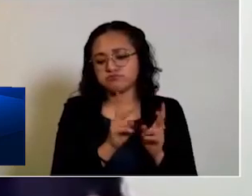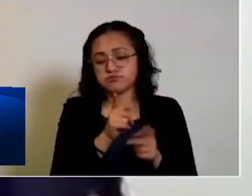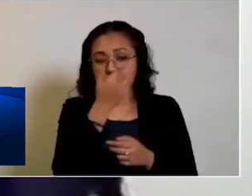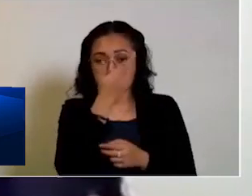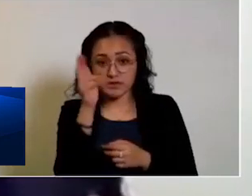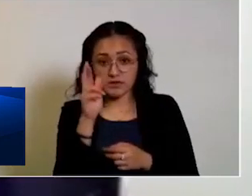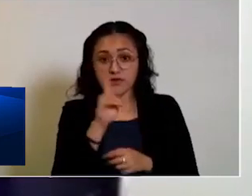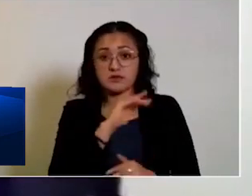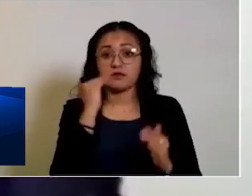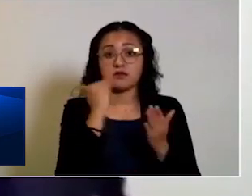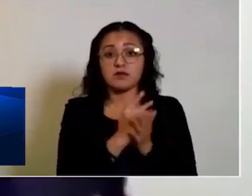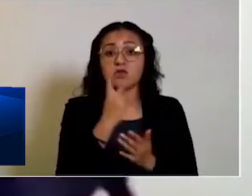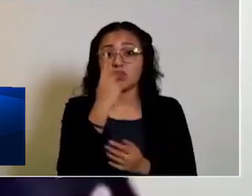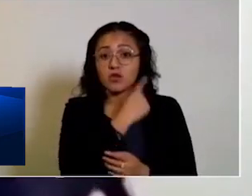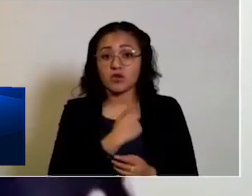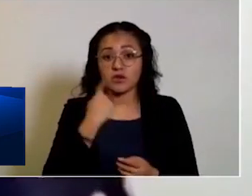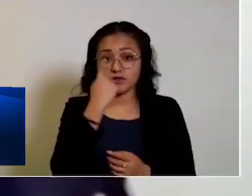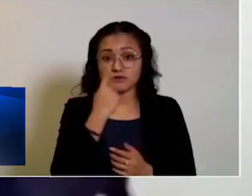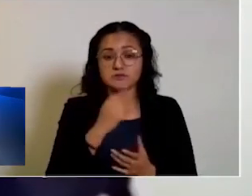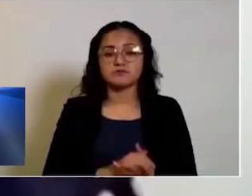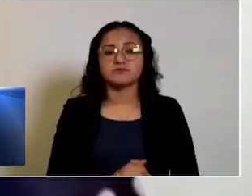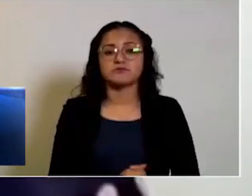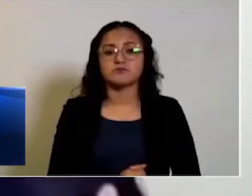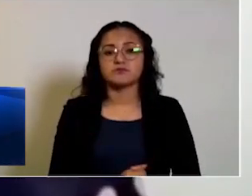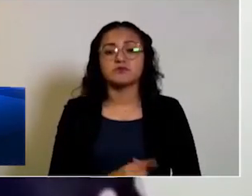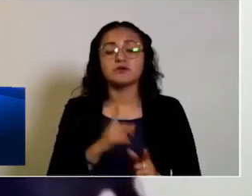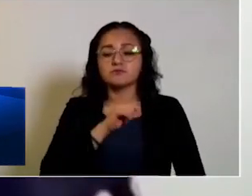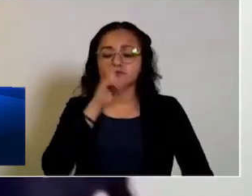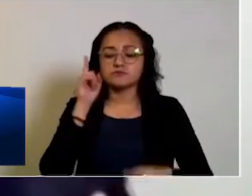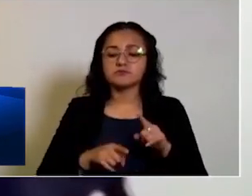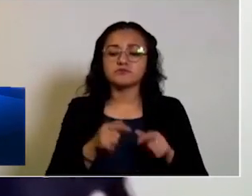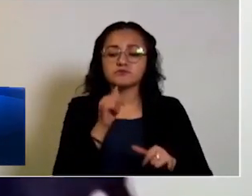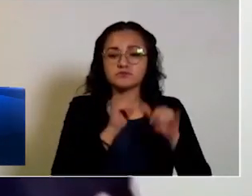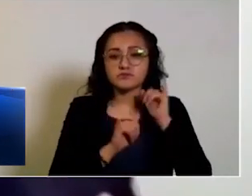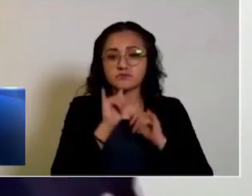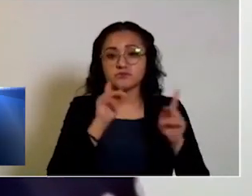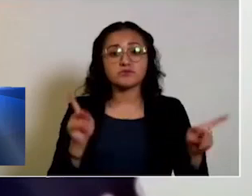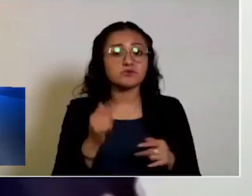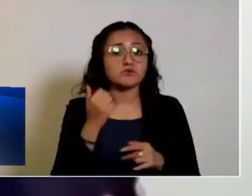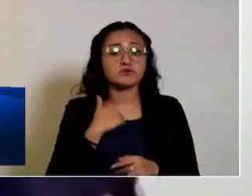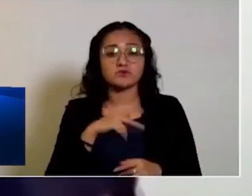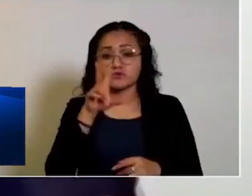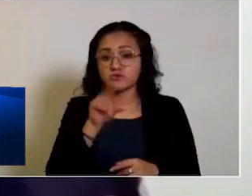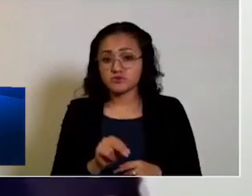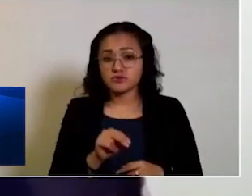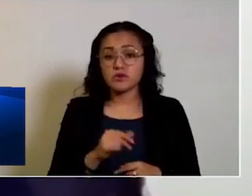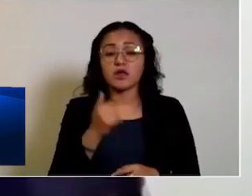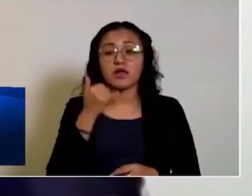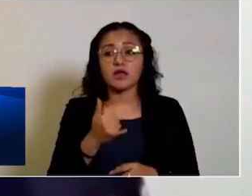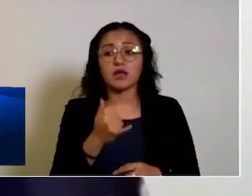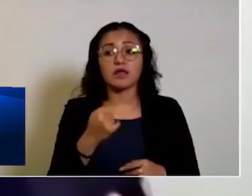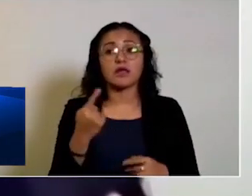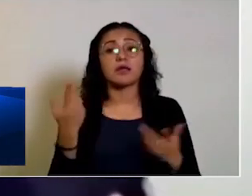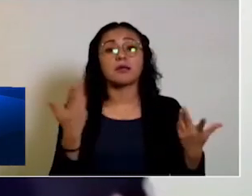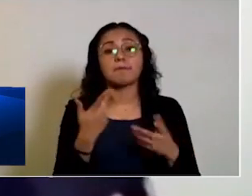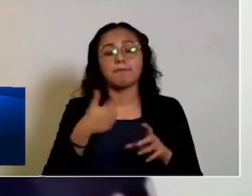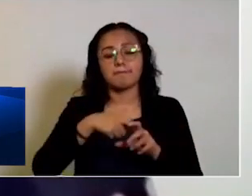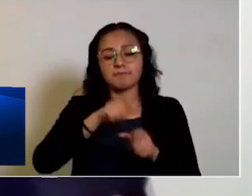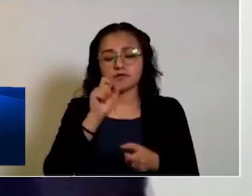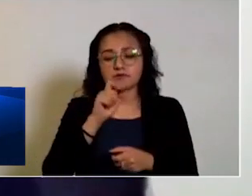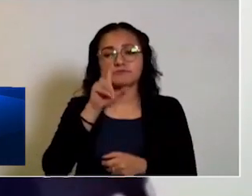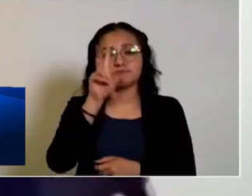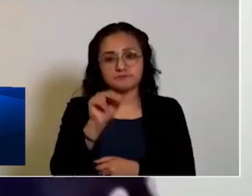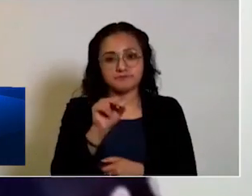restaurante será de dos horas. Se suspende la venta de bebidas alcohólicas y el servicio de escorche.